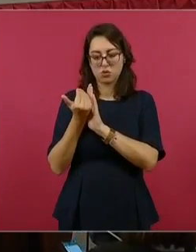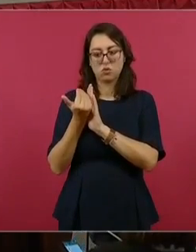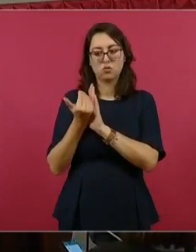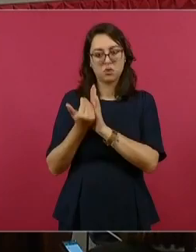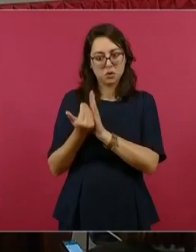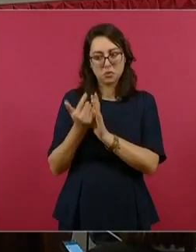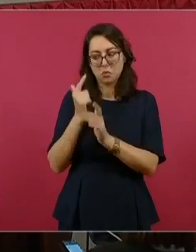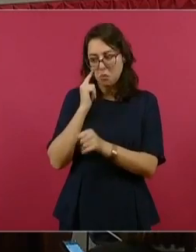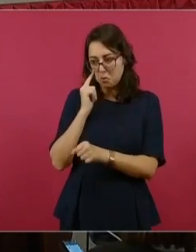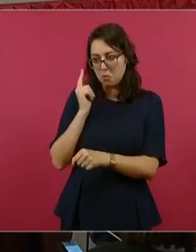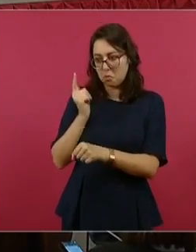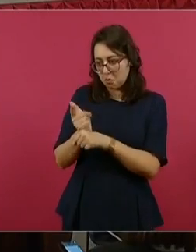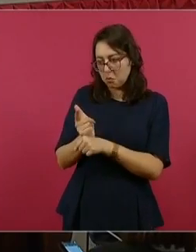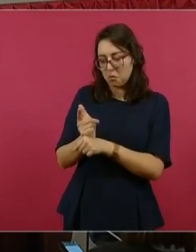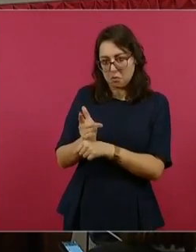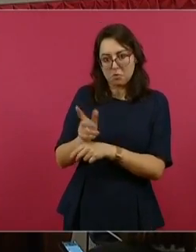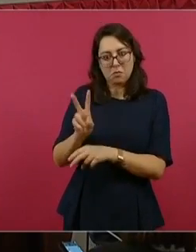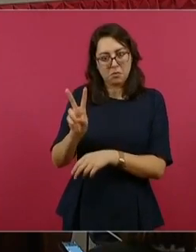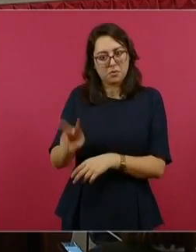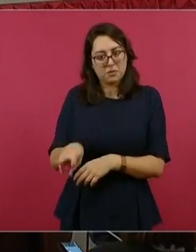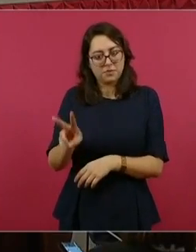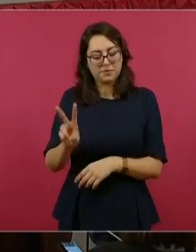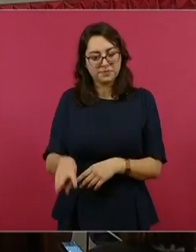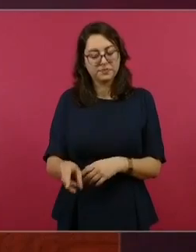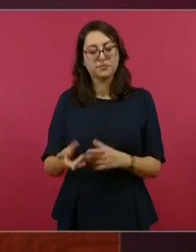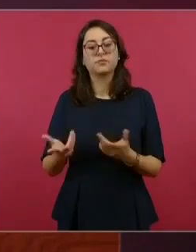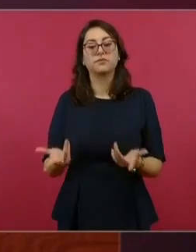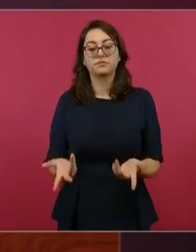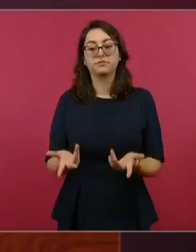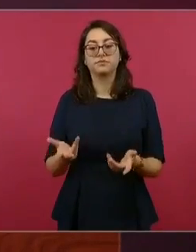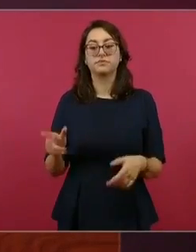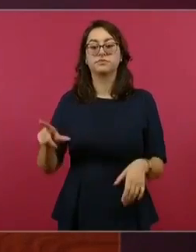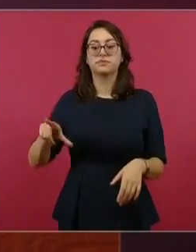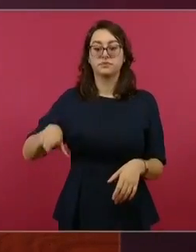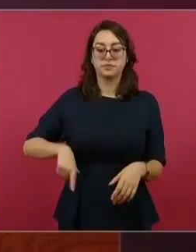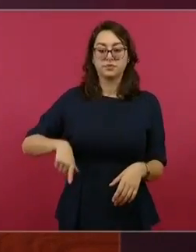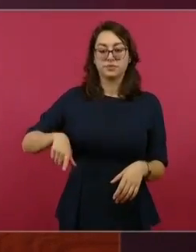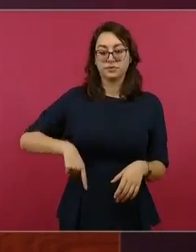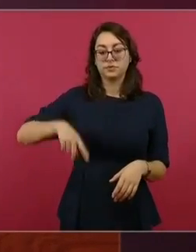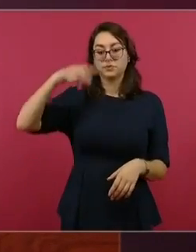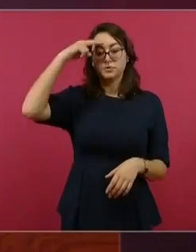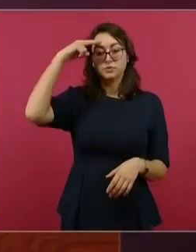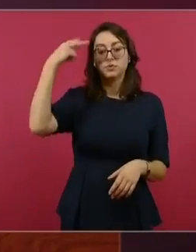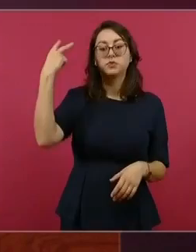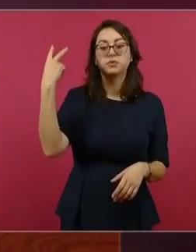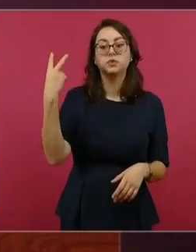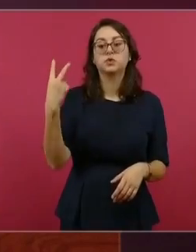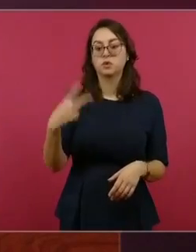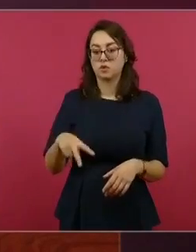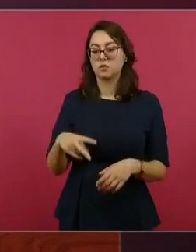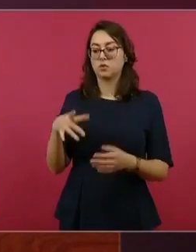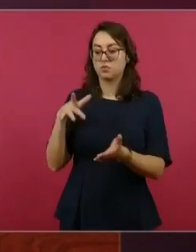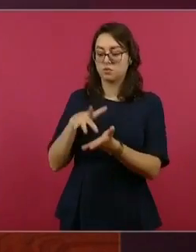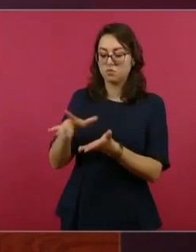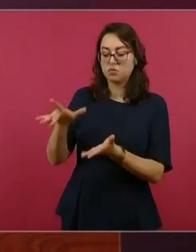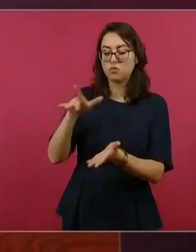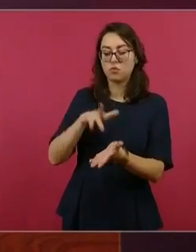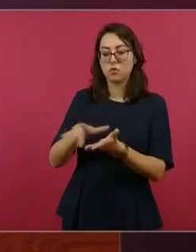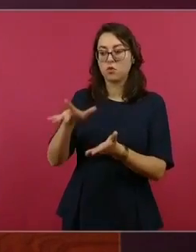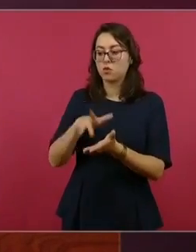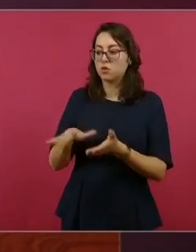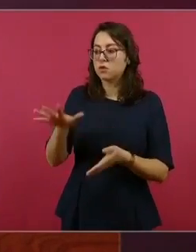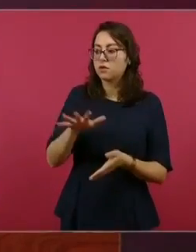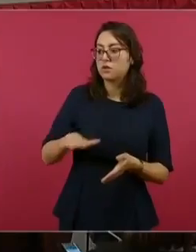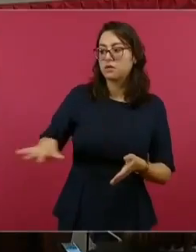y que desde el gobierno mexicano continuaremos con la persecución de traficantes de personas que